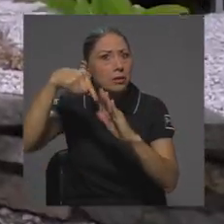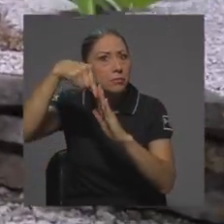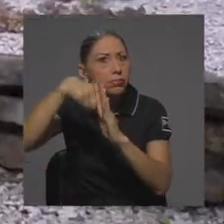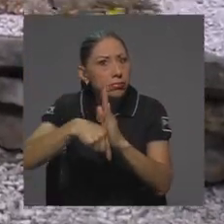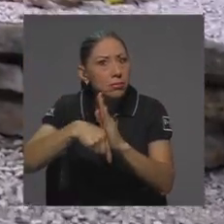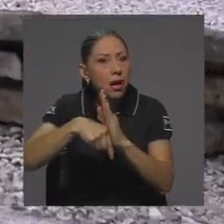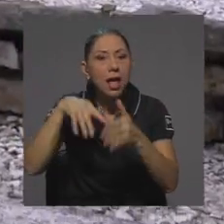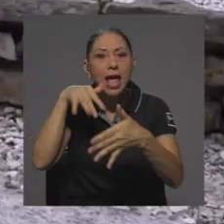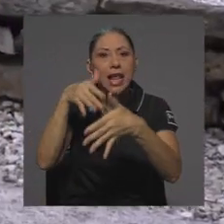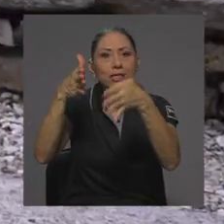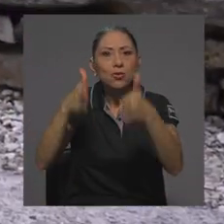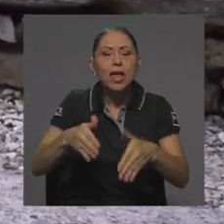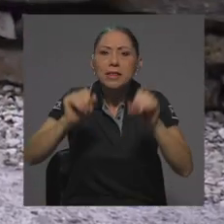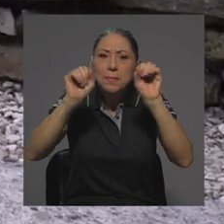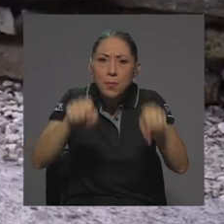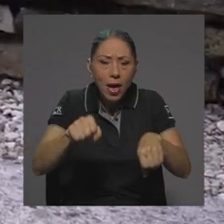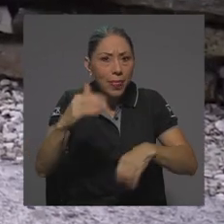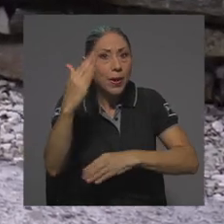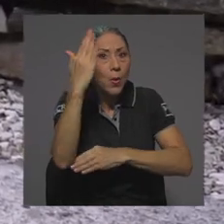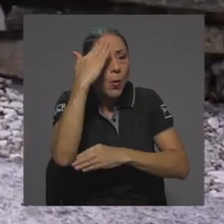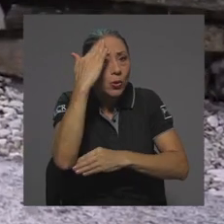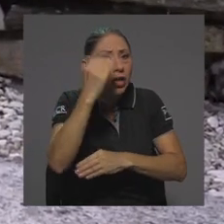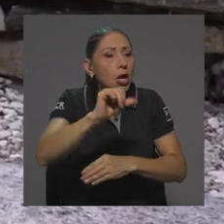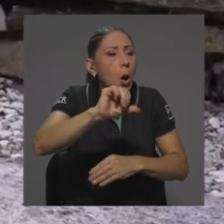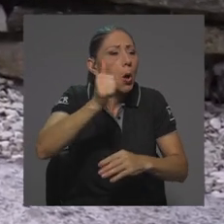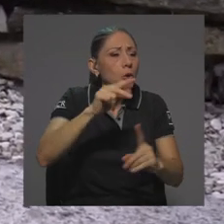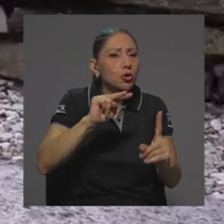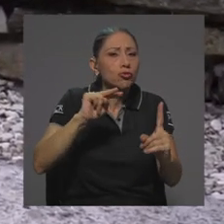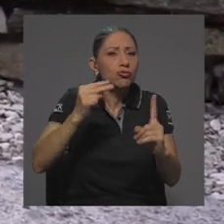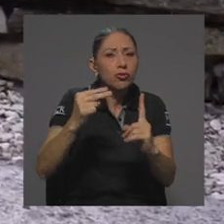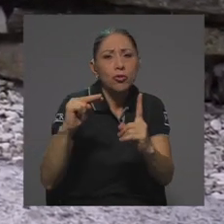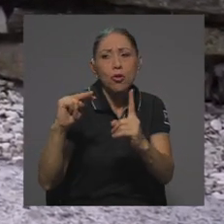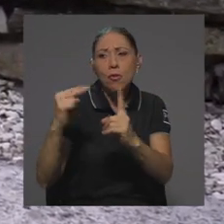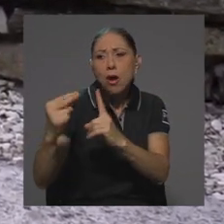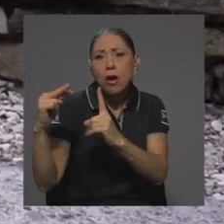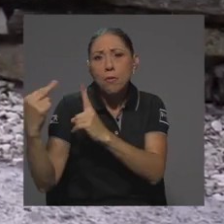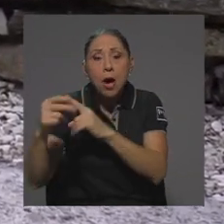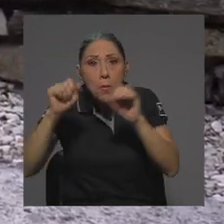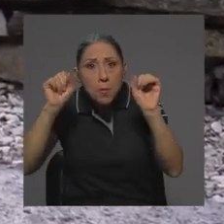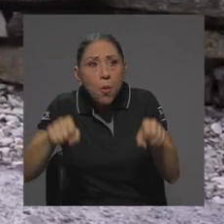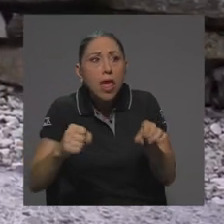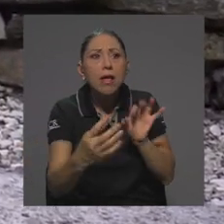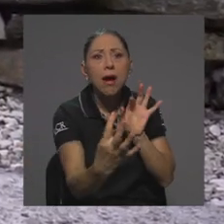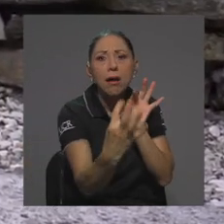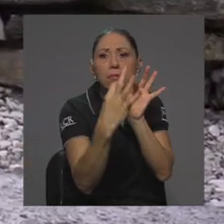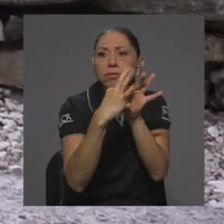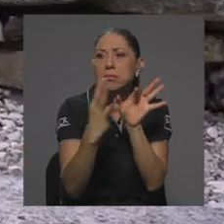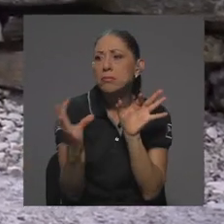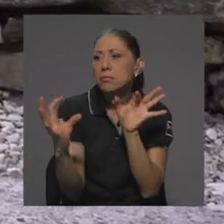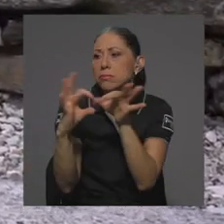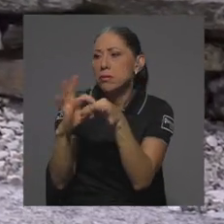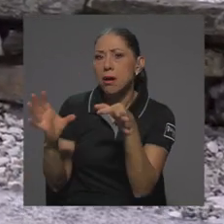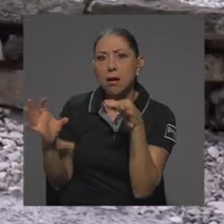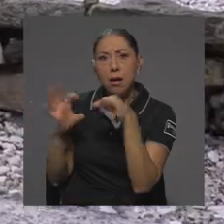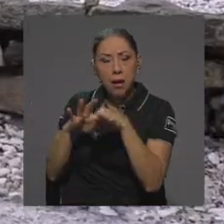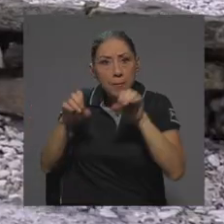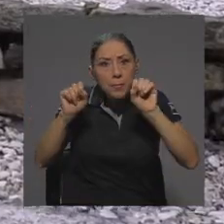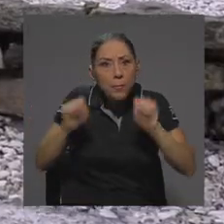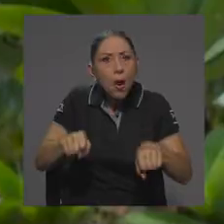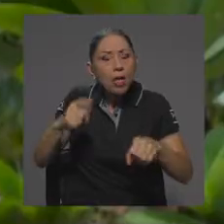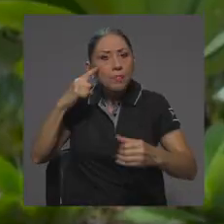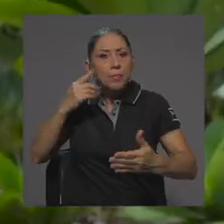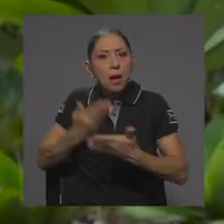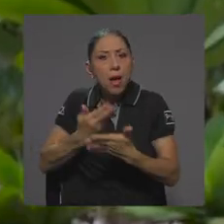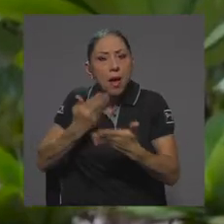estudiante conocer otros paradigmas, hacer alianza, verificar y construir